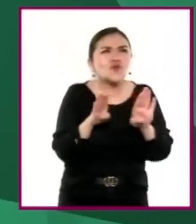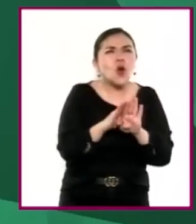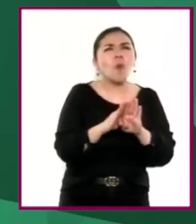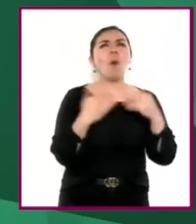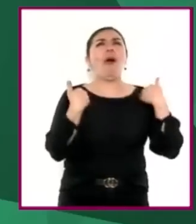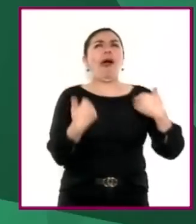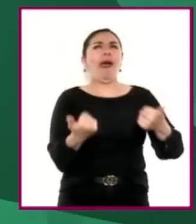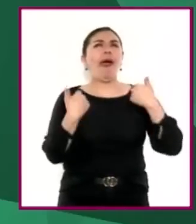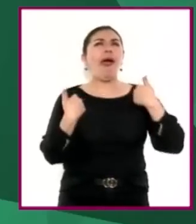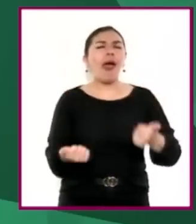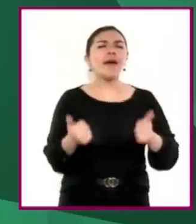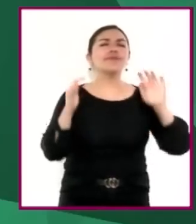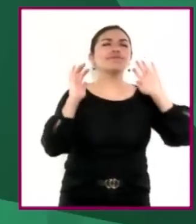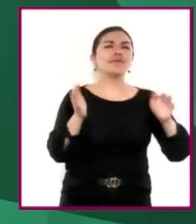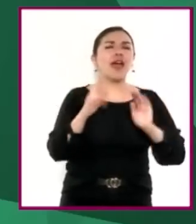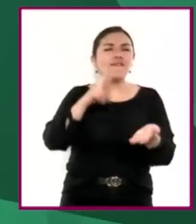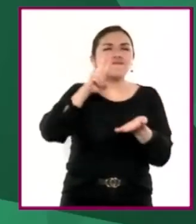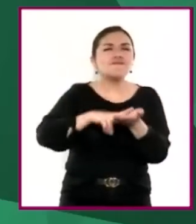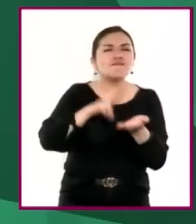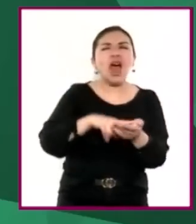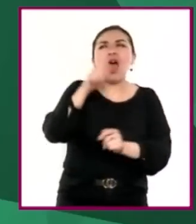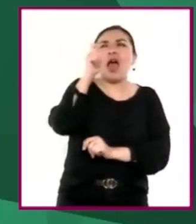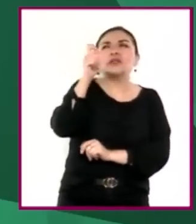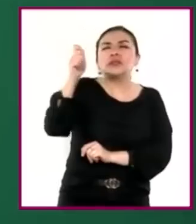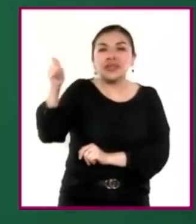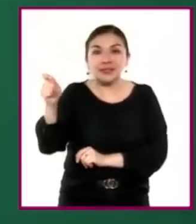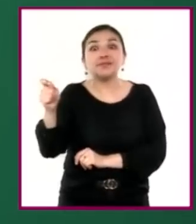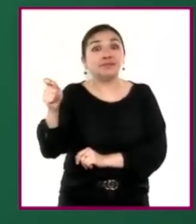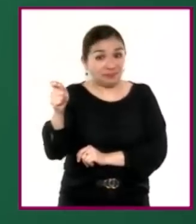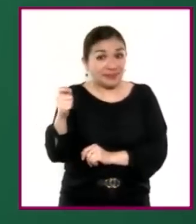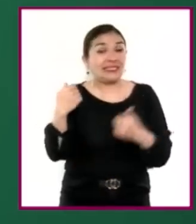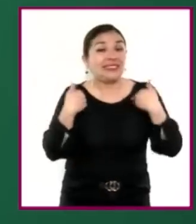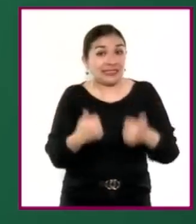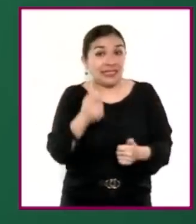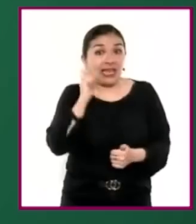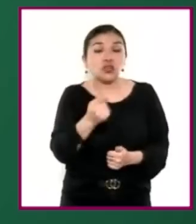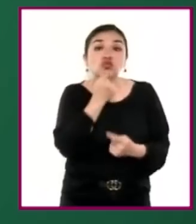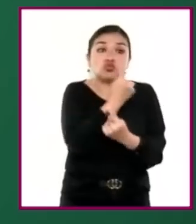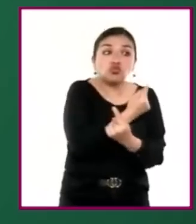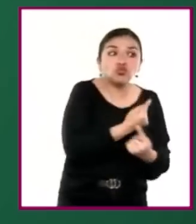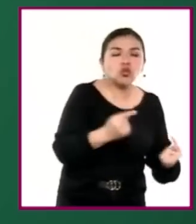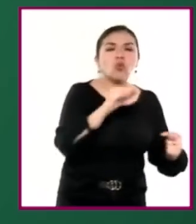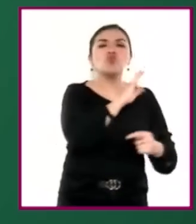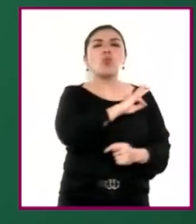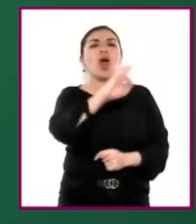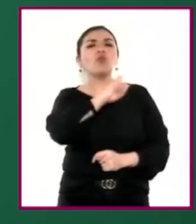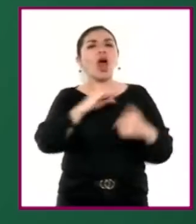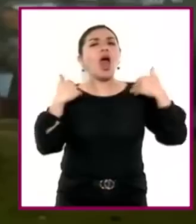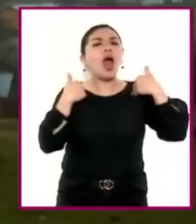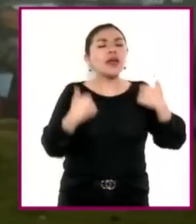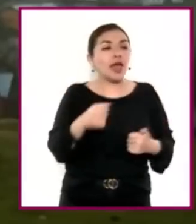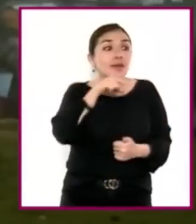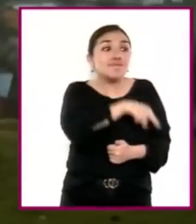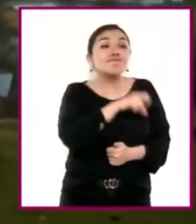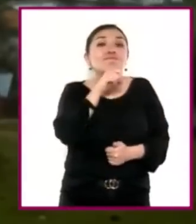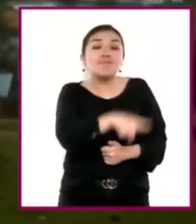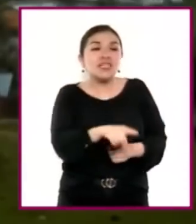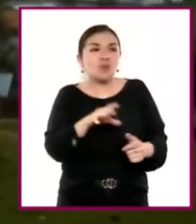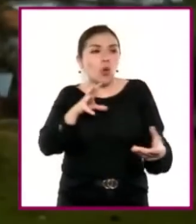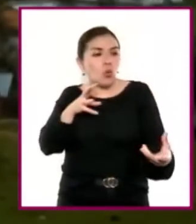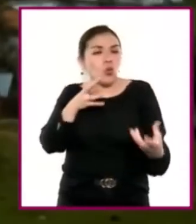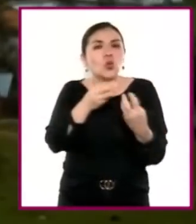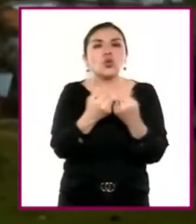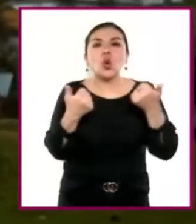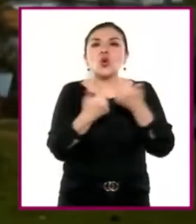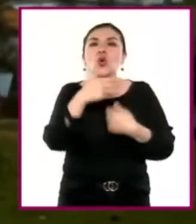de analizarlas e interpretarlas, valorando su riqueza y diversidad, lo que supone que niñas y niños comprendan que forman